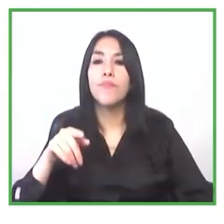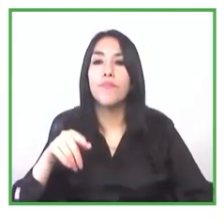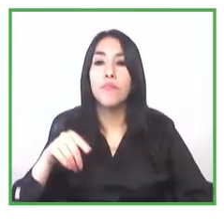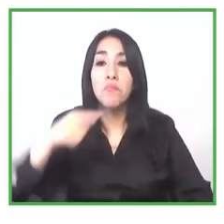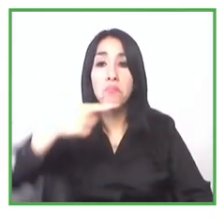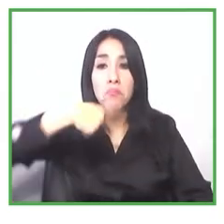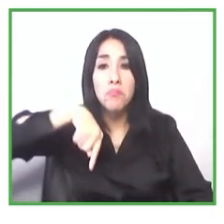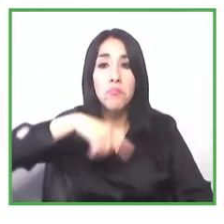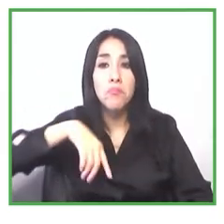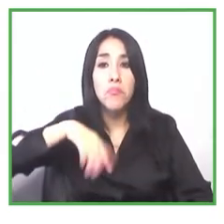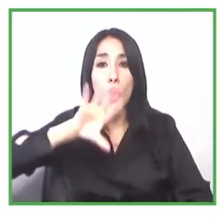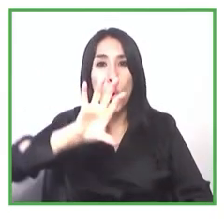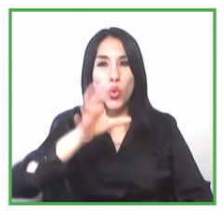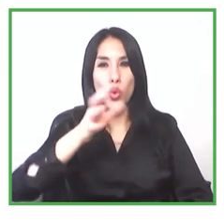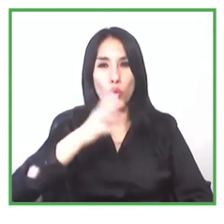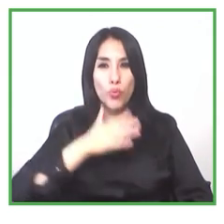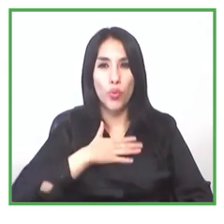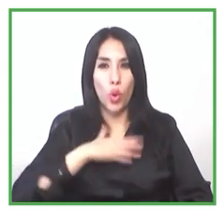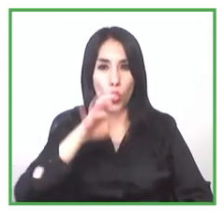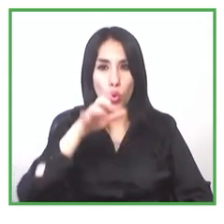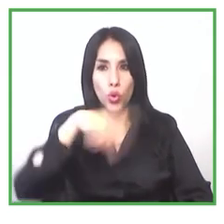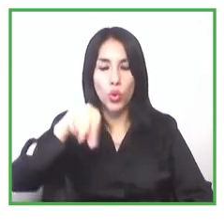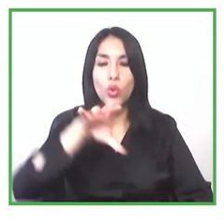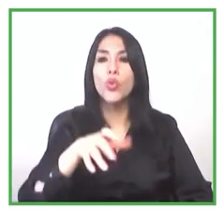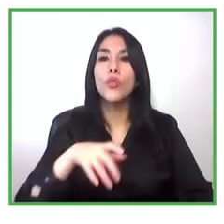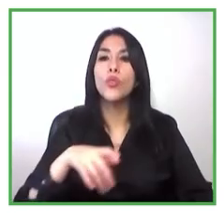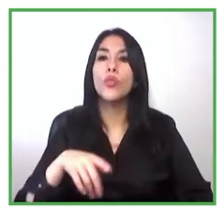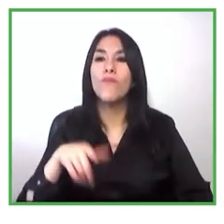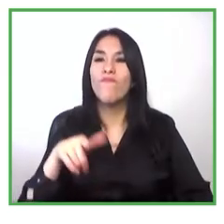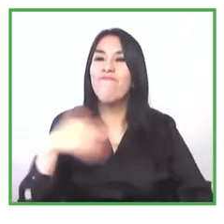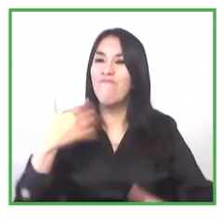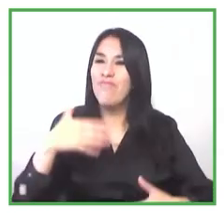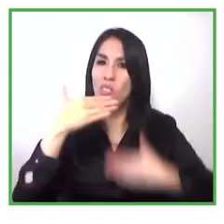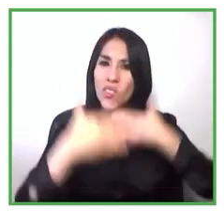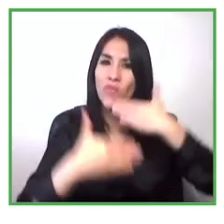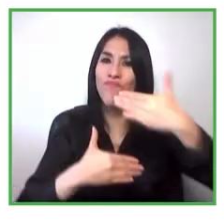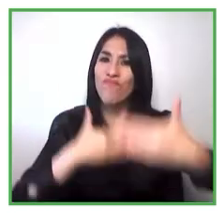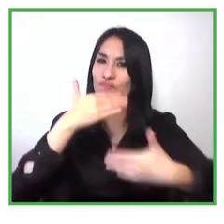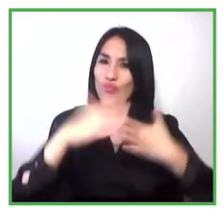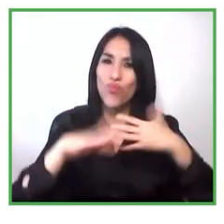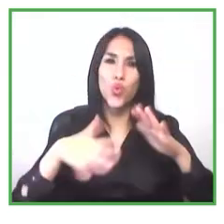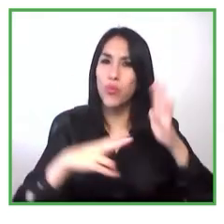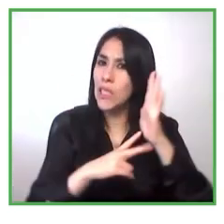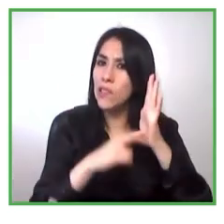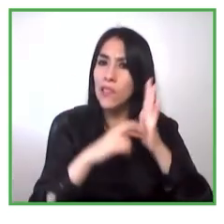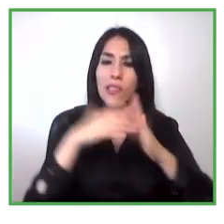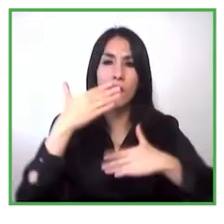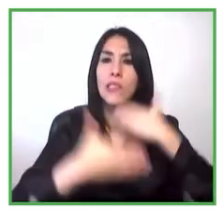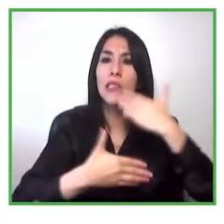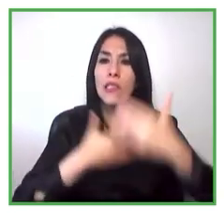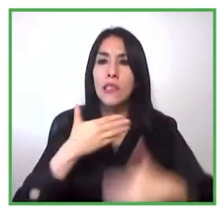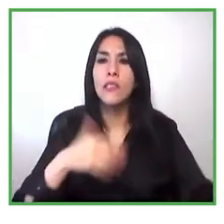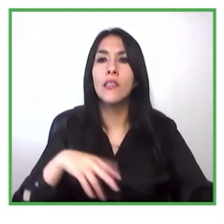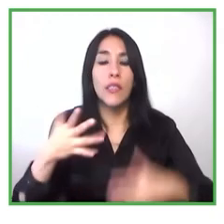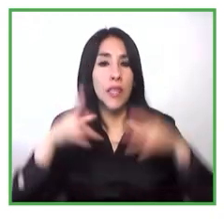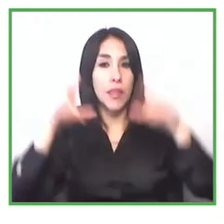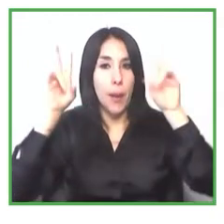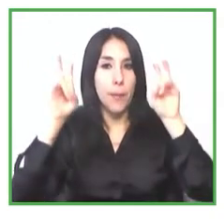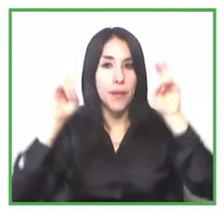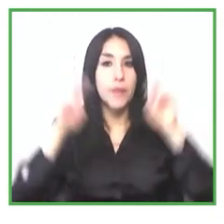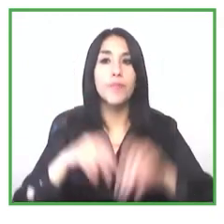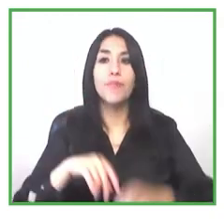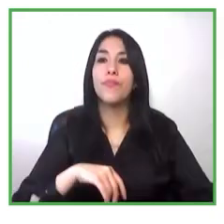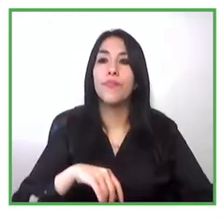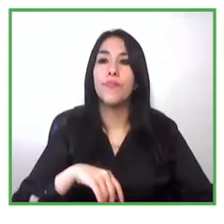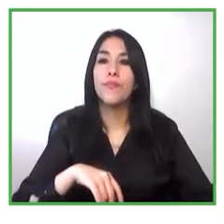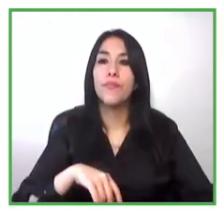empezando a dar los primeros pasos y el ecosistema en general del emprendimiento tiene que empezar a ver en las personas con discapacidad un nicho